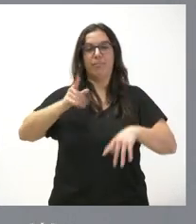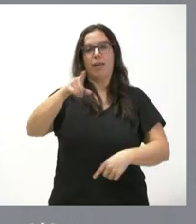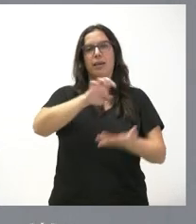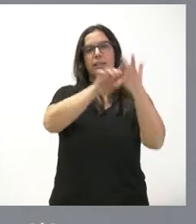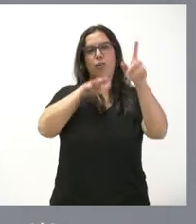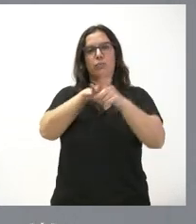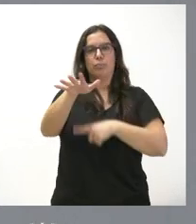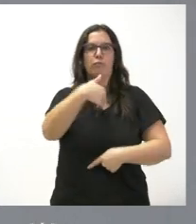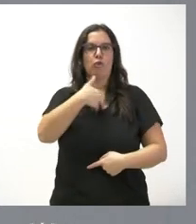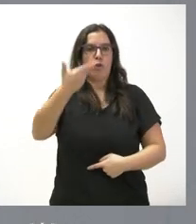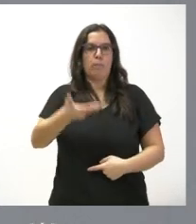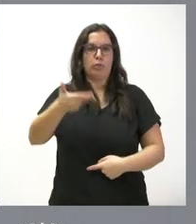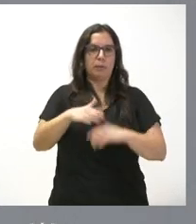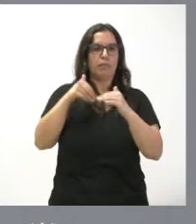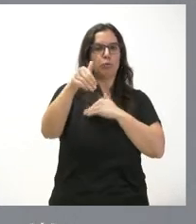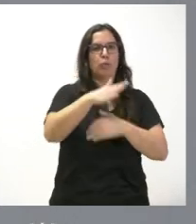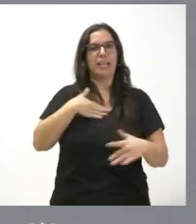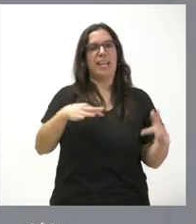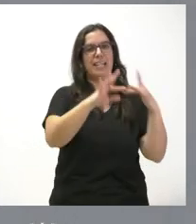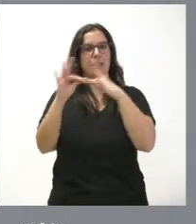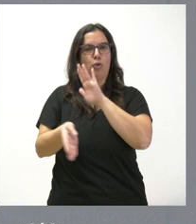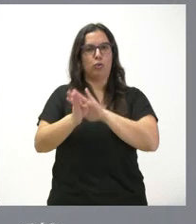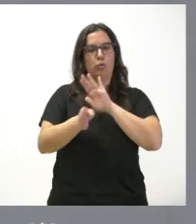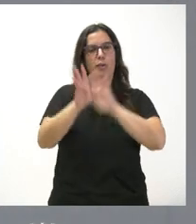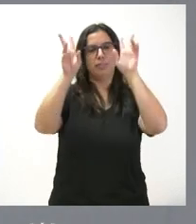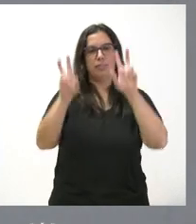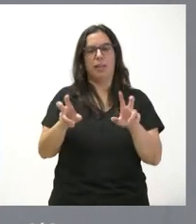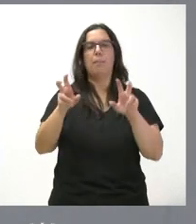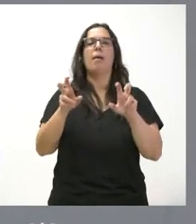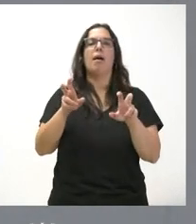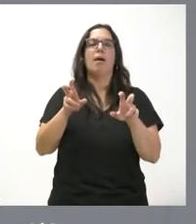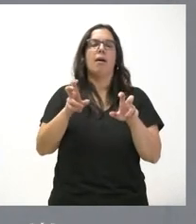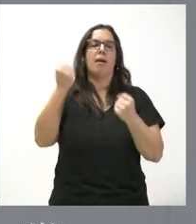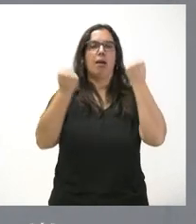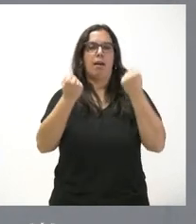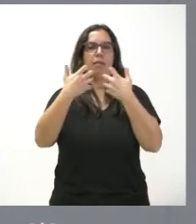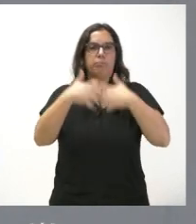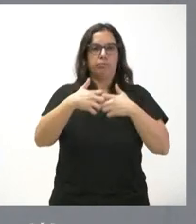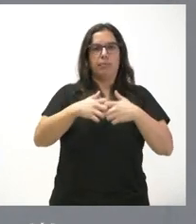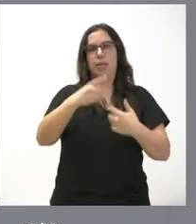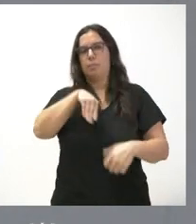importante en el futuro y quiere seguir liderando en este ámbito también la movilidad dentro del conjunto nacional y europeo.